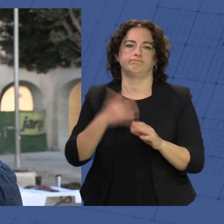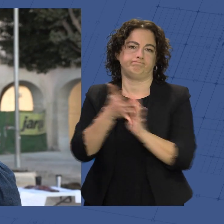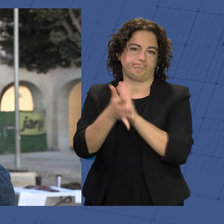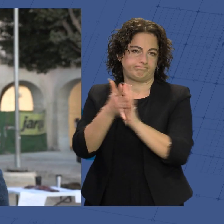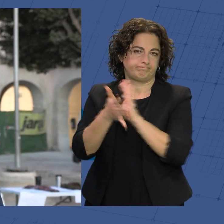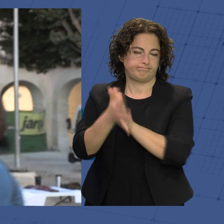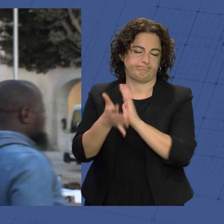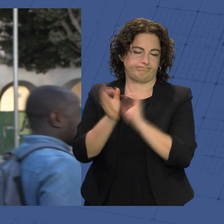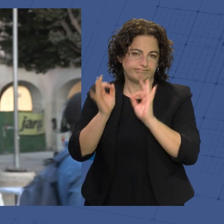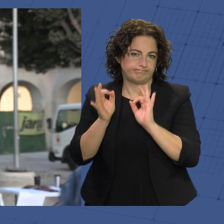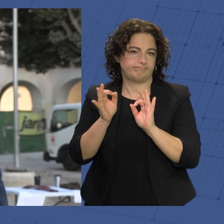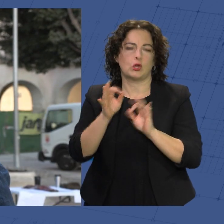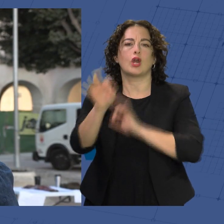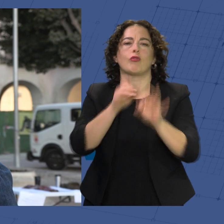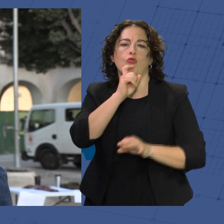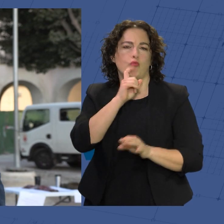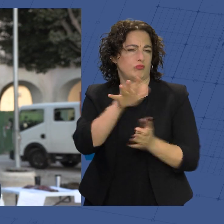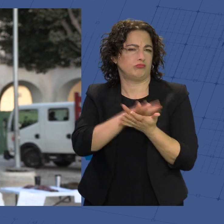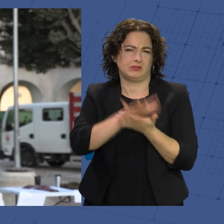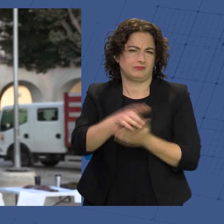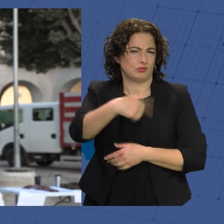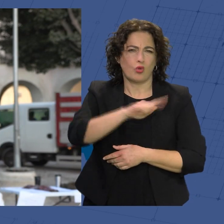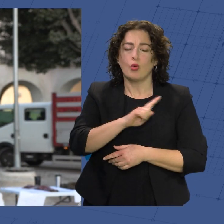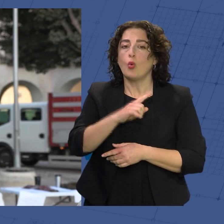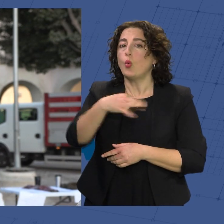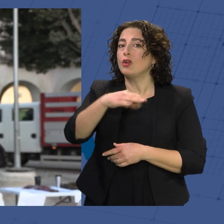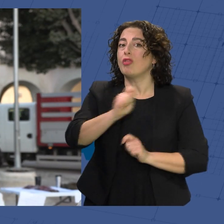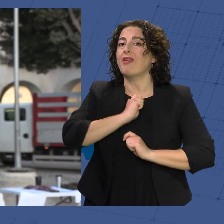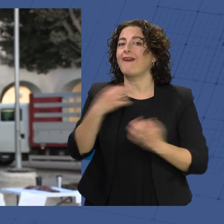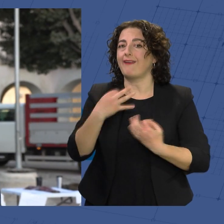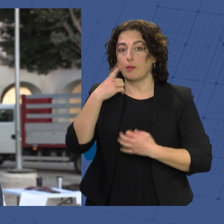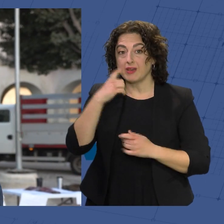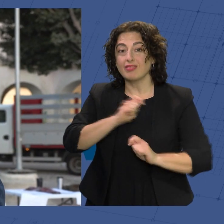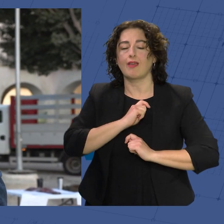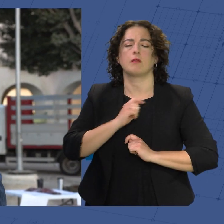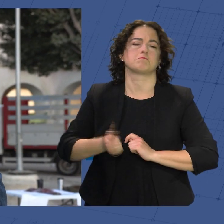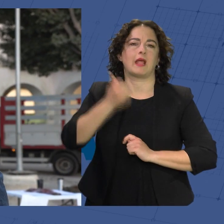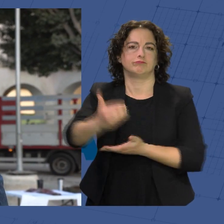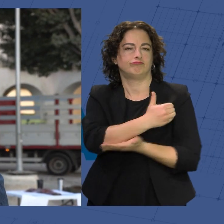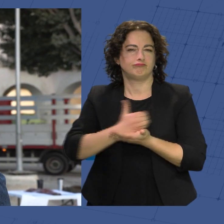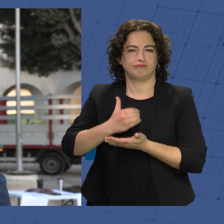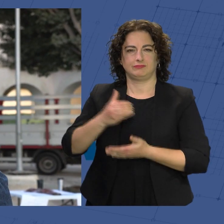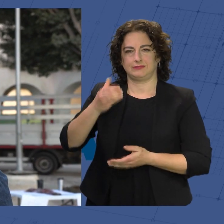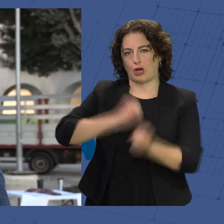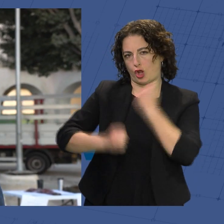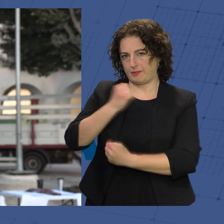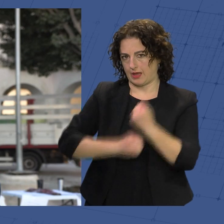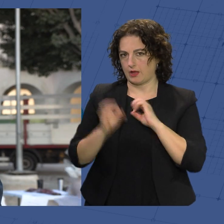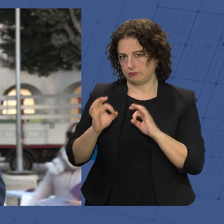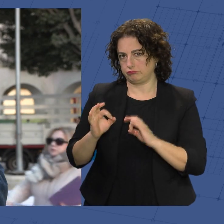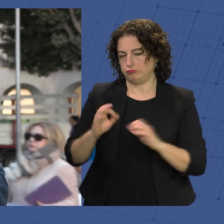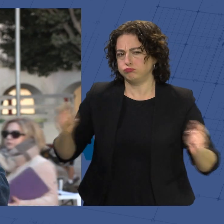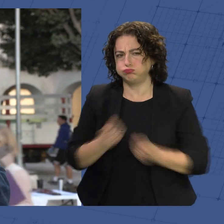organización del evento y que estén totalmente tranquilos. Que lo único que va a suponer para Almería es más ingresos económicos y bueno, más